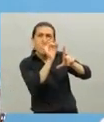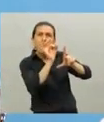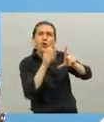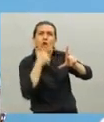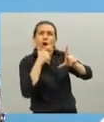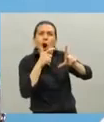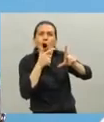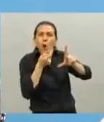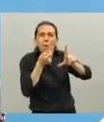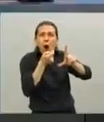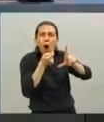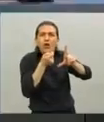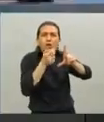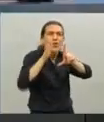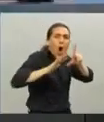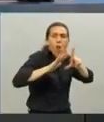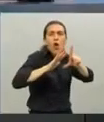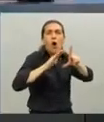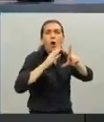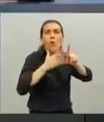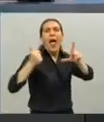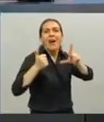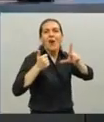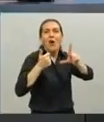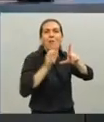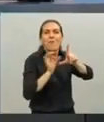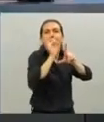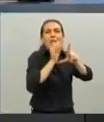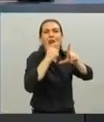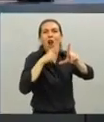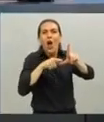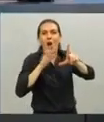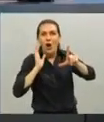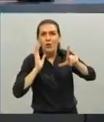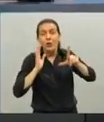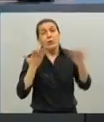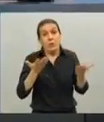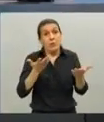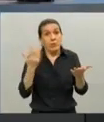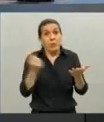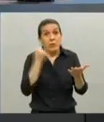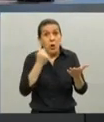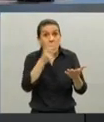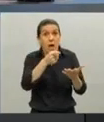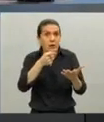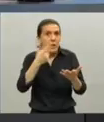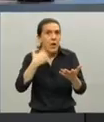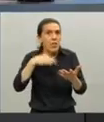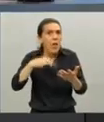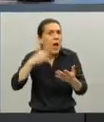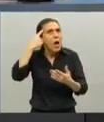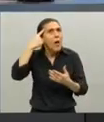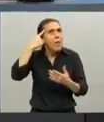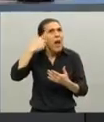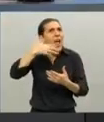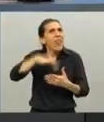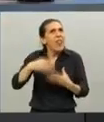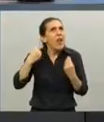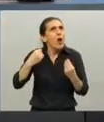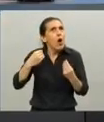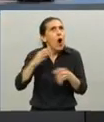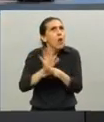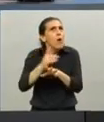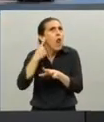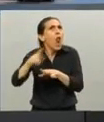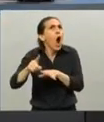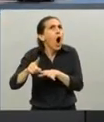país está en blanco. Y el dato que uno tal vez deba destacar para entender cómo hemos